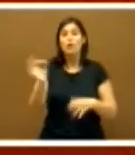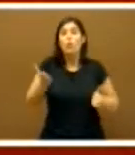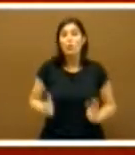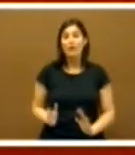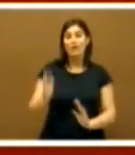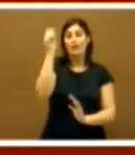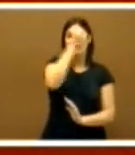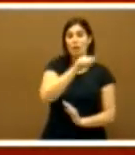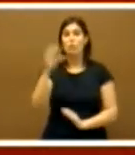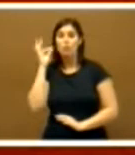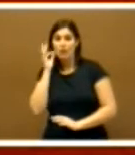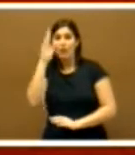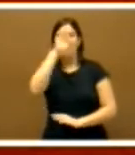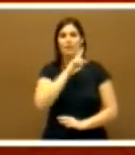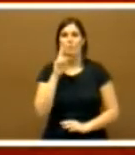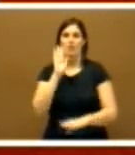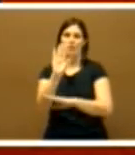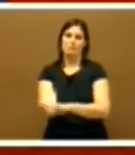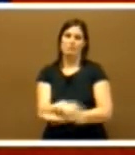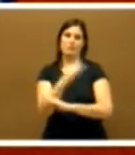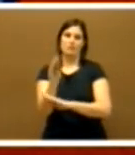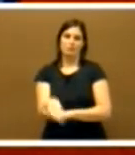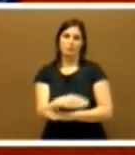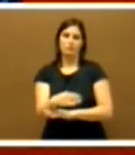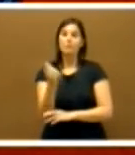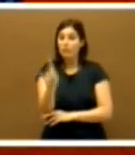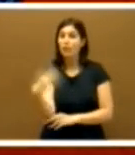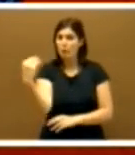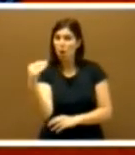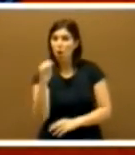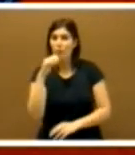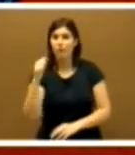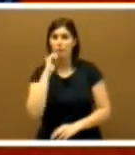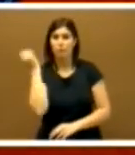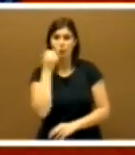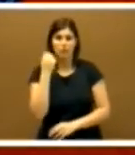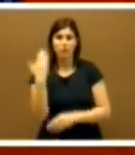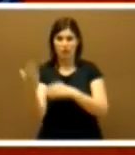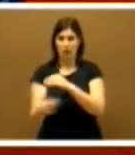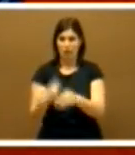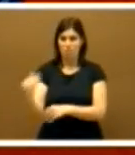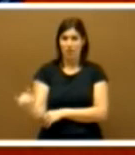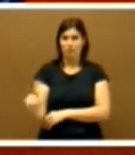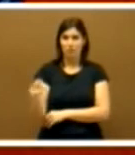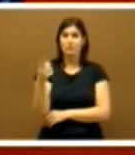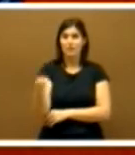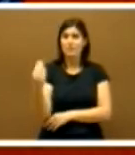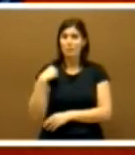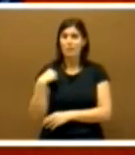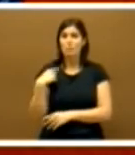que cuida de sus padres y de ese joven que protesta, de esa generación